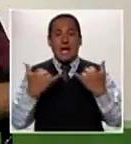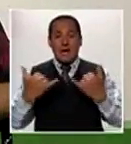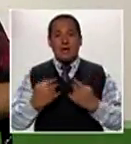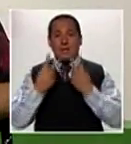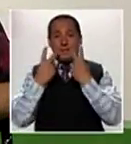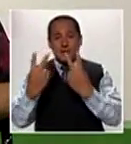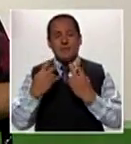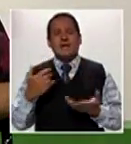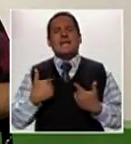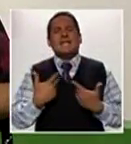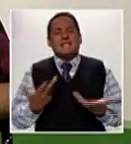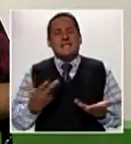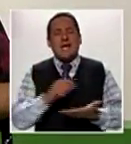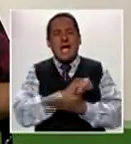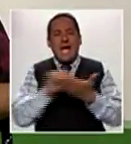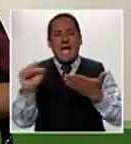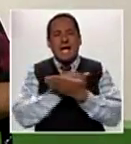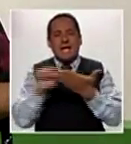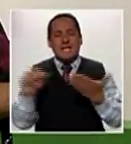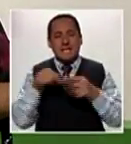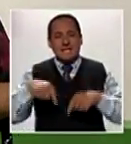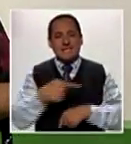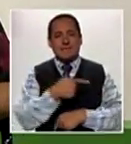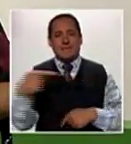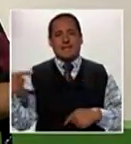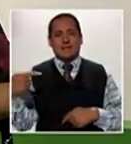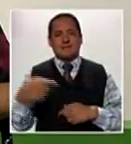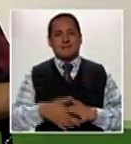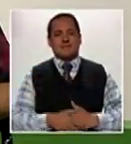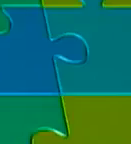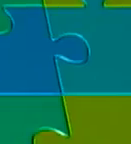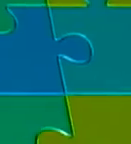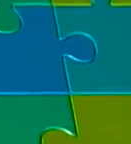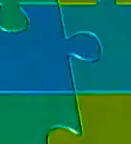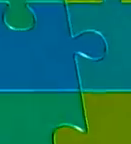Ahora sí veremos qué tenemos en la agenda de esta semana.